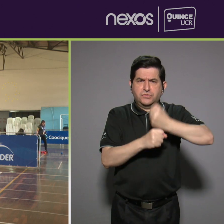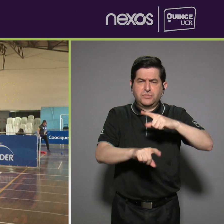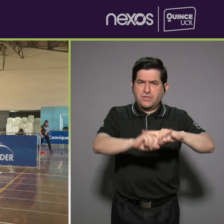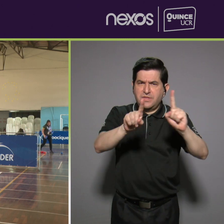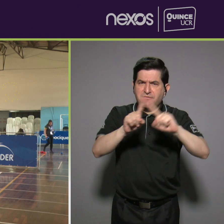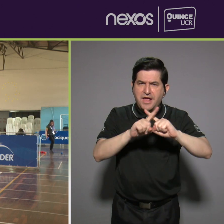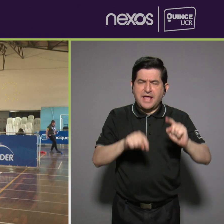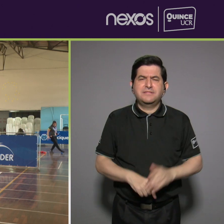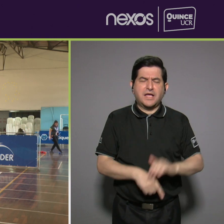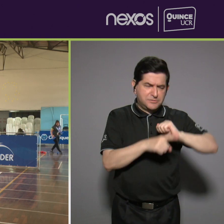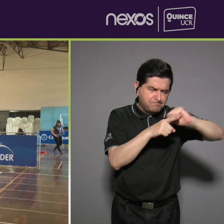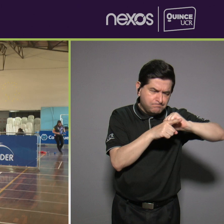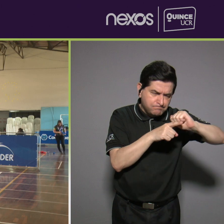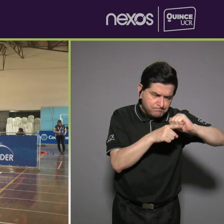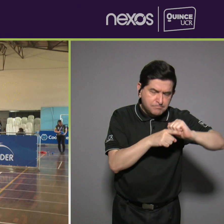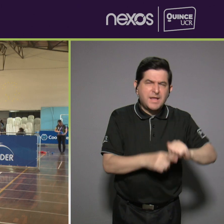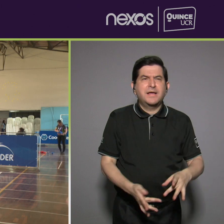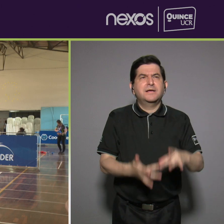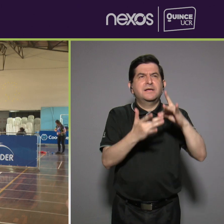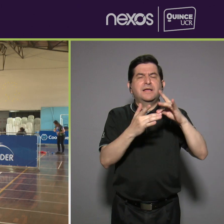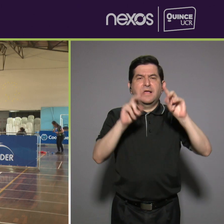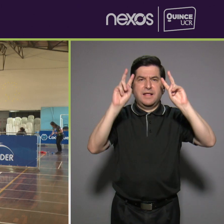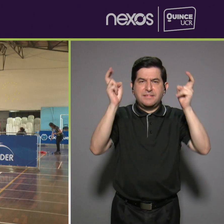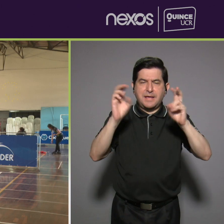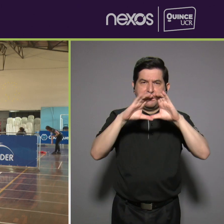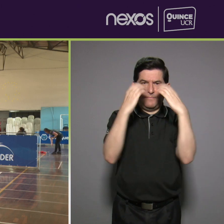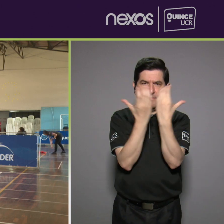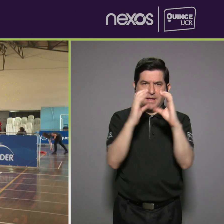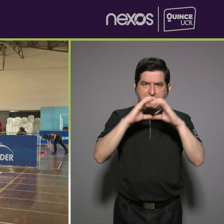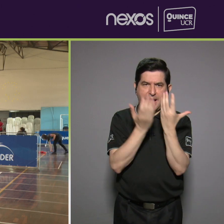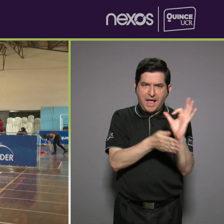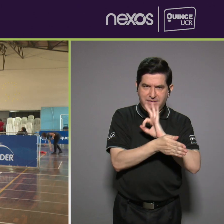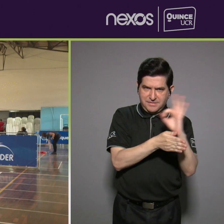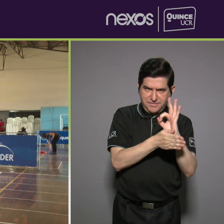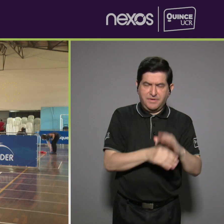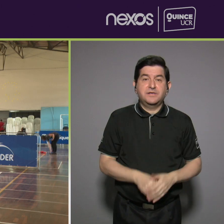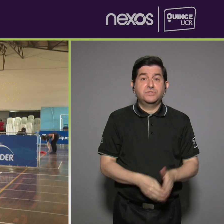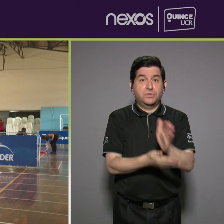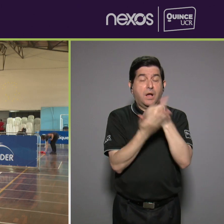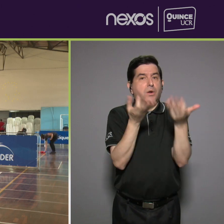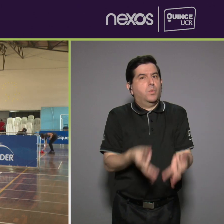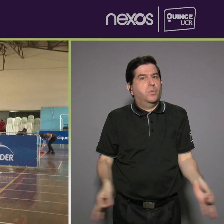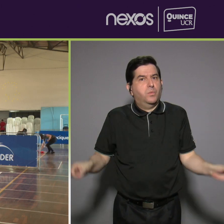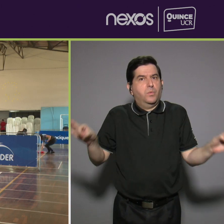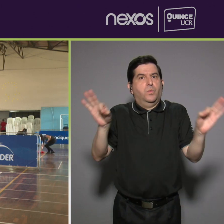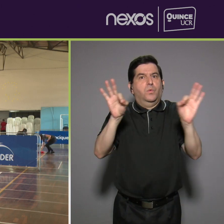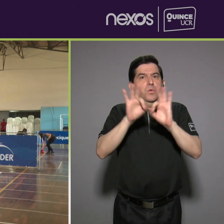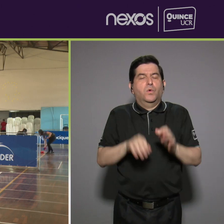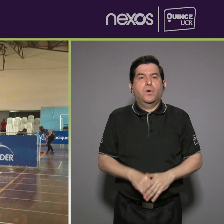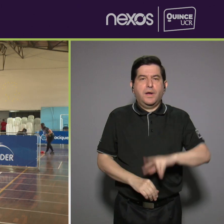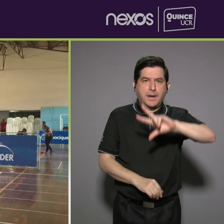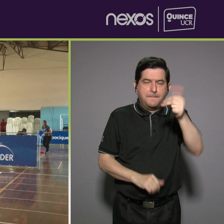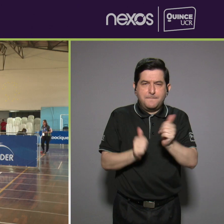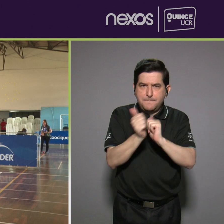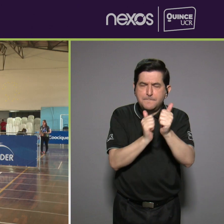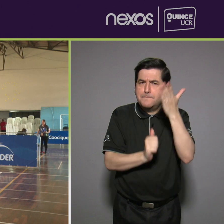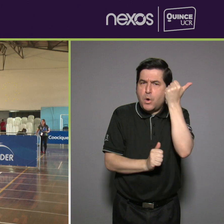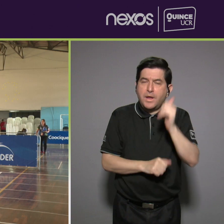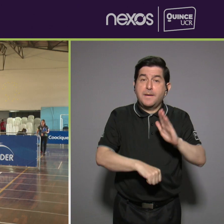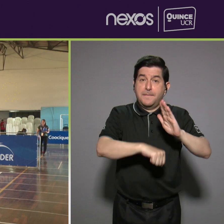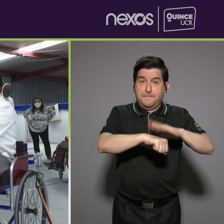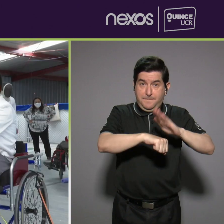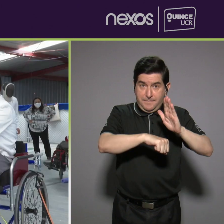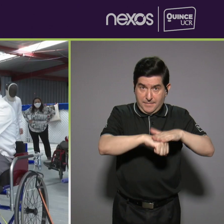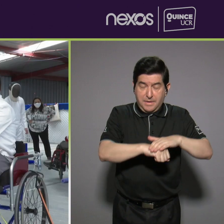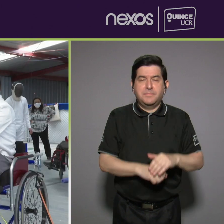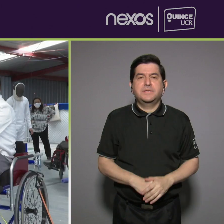capacitaciones, más que todo en el tema de clasificación funcional, que es algo importantísimo en el paradeporte. ¿Por qué? Porque es lo que le permite